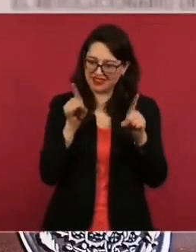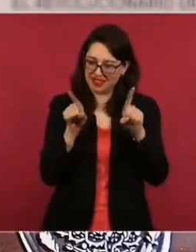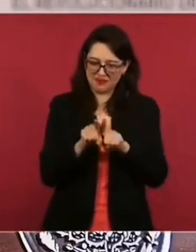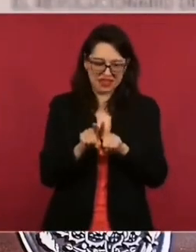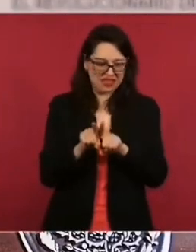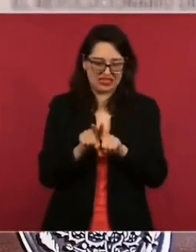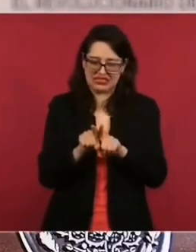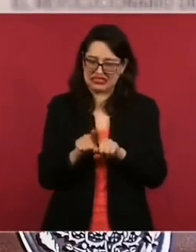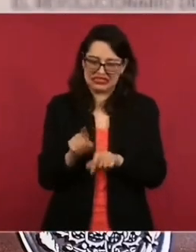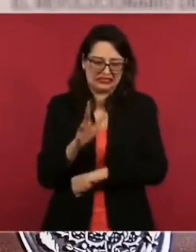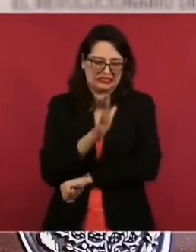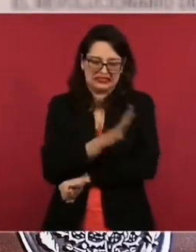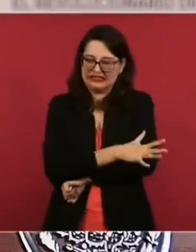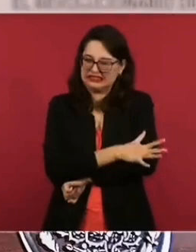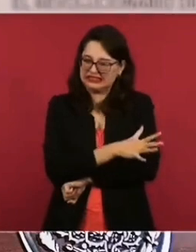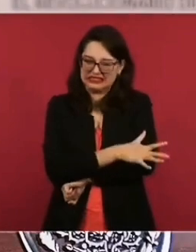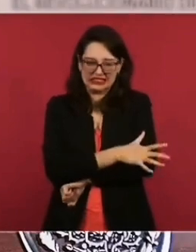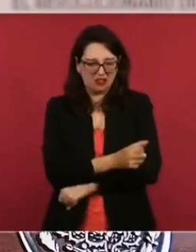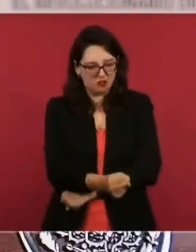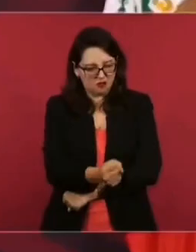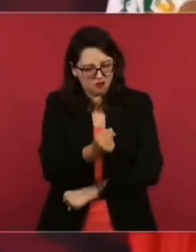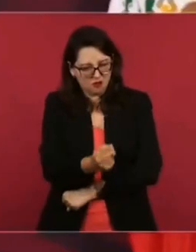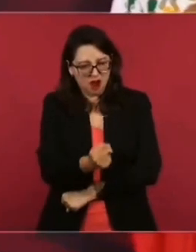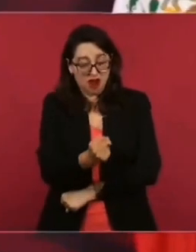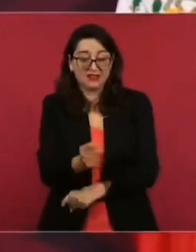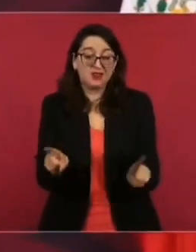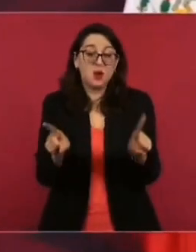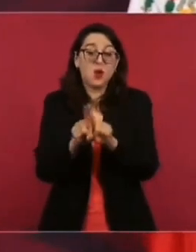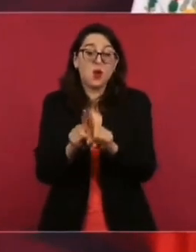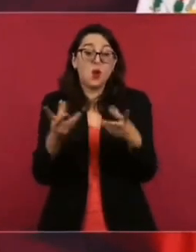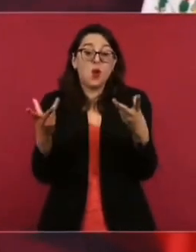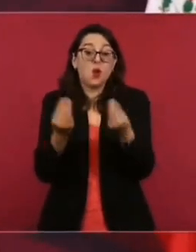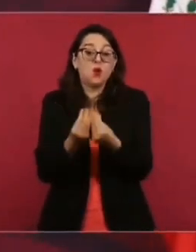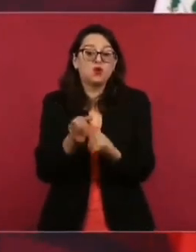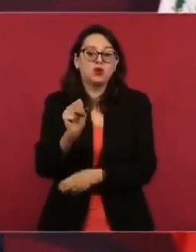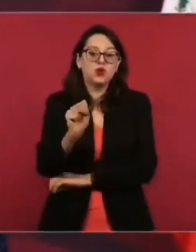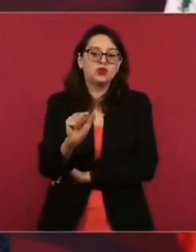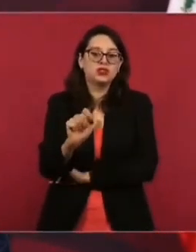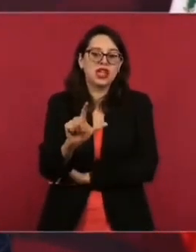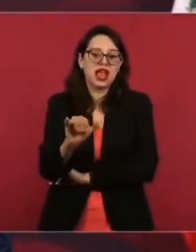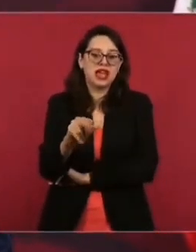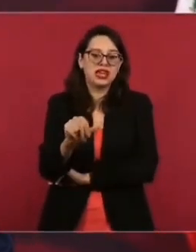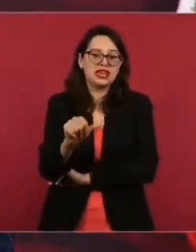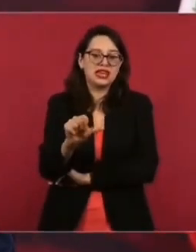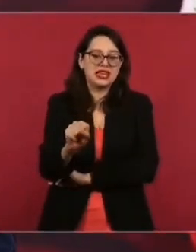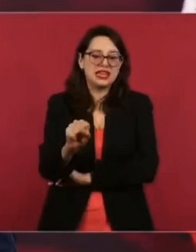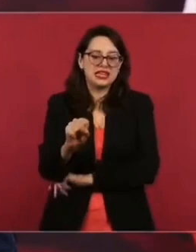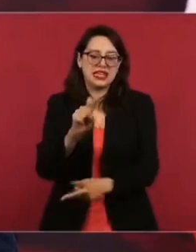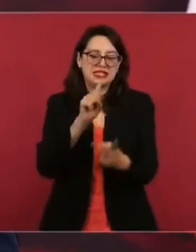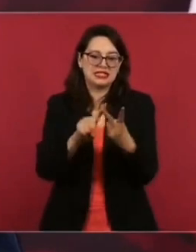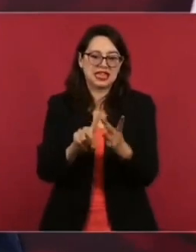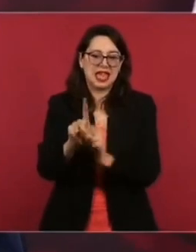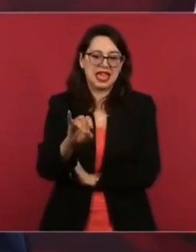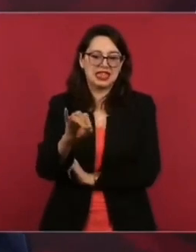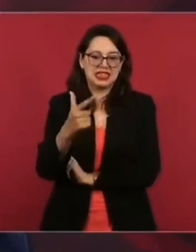era el abogado más cercano a Carlos Salinas de Gortari y a Diego Fernández de